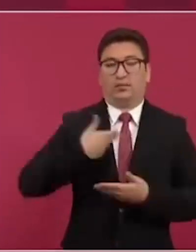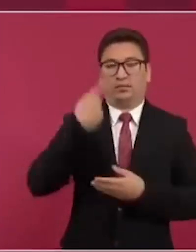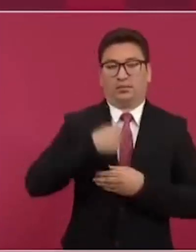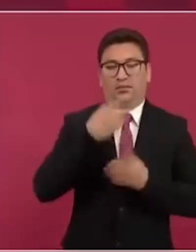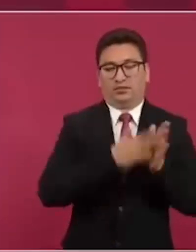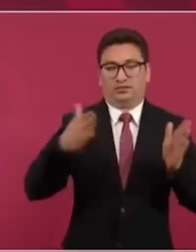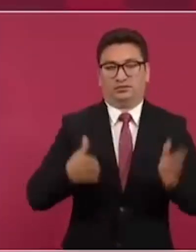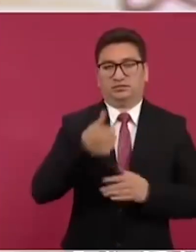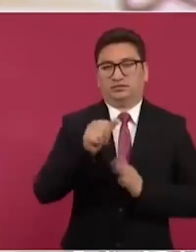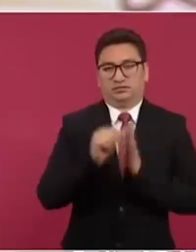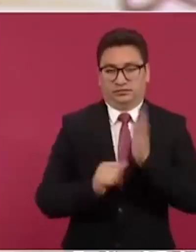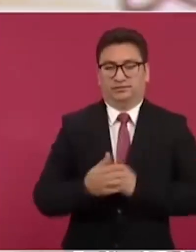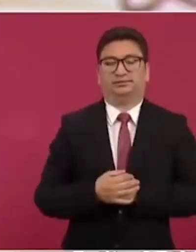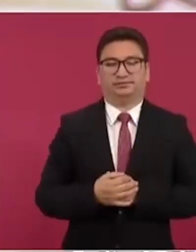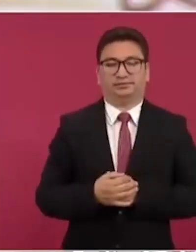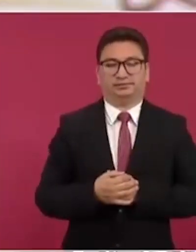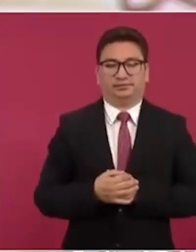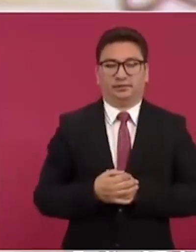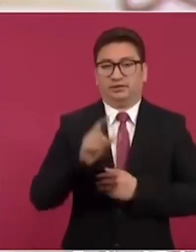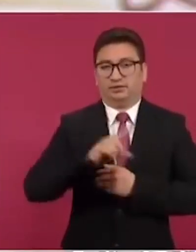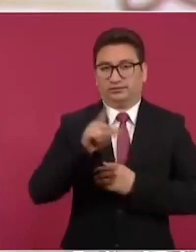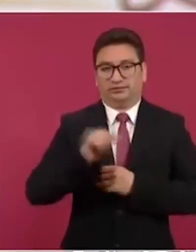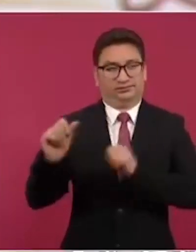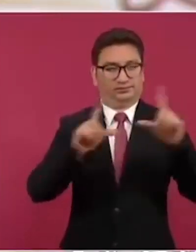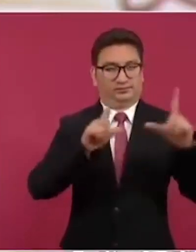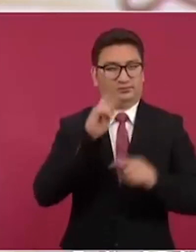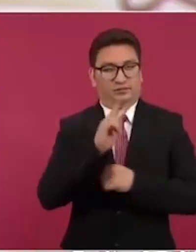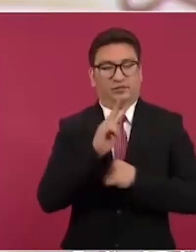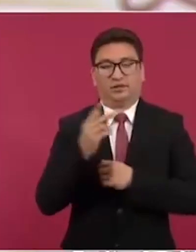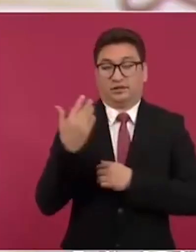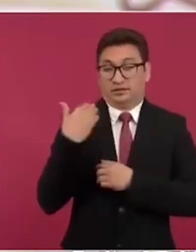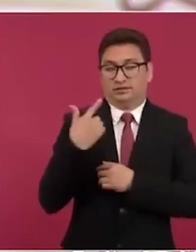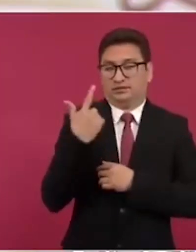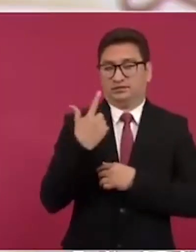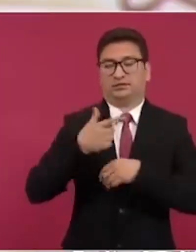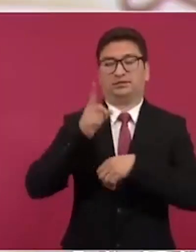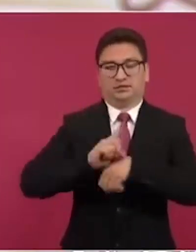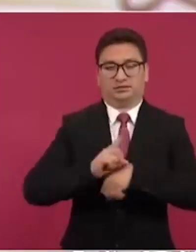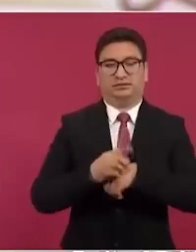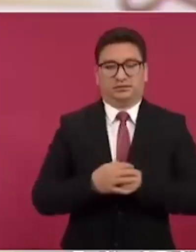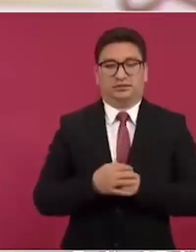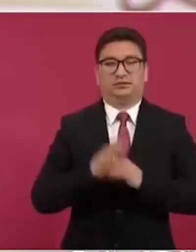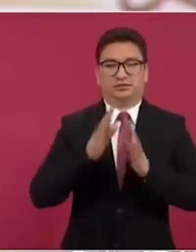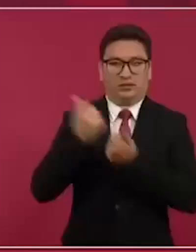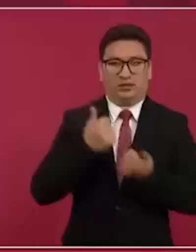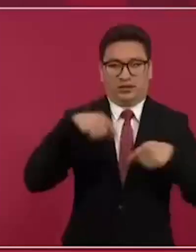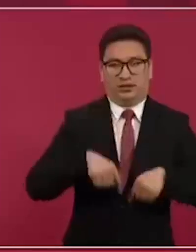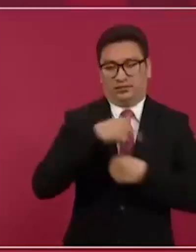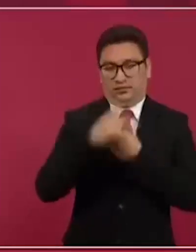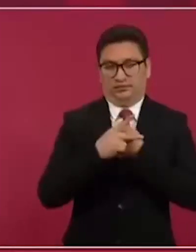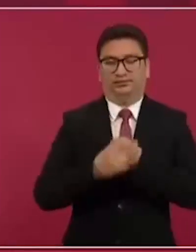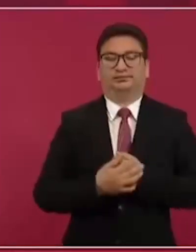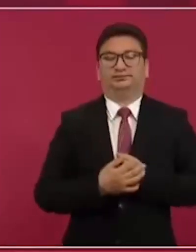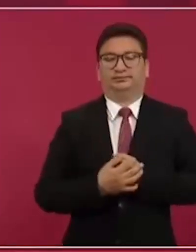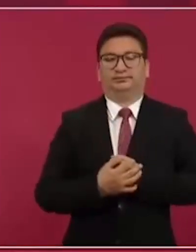investigación científica, porque es el único ámbito en el que ha habido una cooperación verdadera. Al inaugurar el 50 Congreso Mexicano de